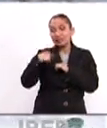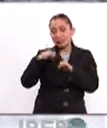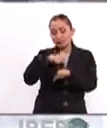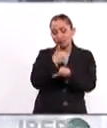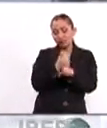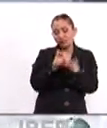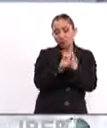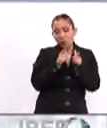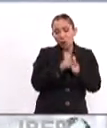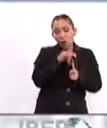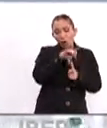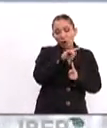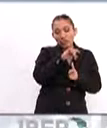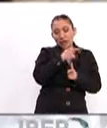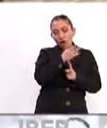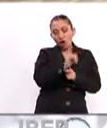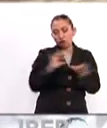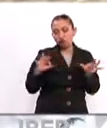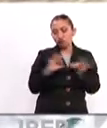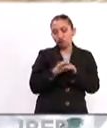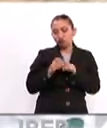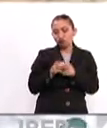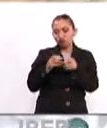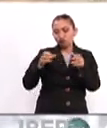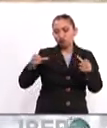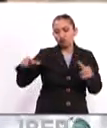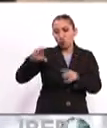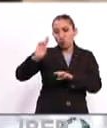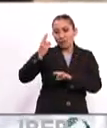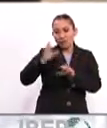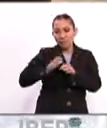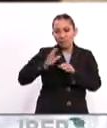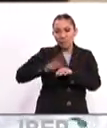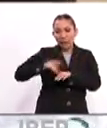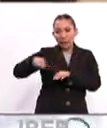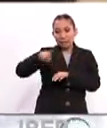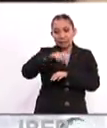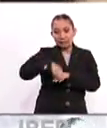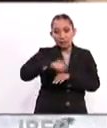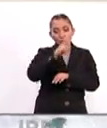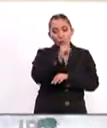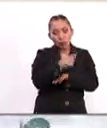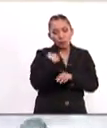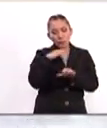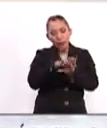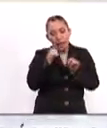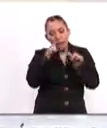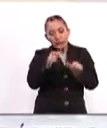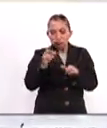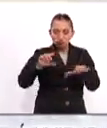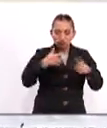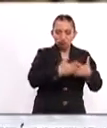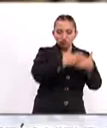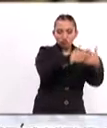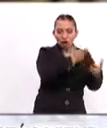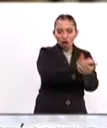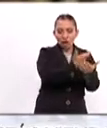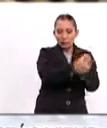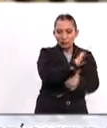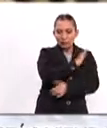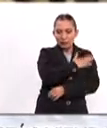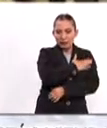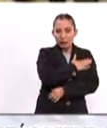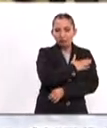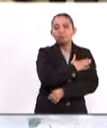del grupo empresarial Mondragón va de la mano del crecimiento de la universidad, siendo este uno de los principales consorcios económicos españoles.